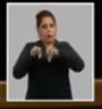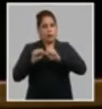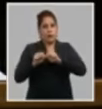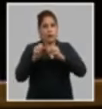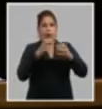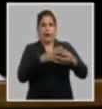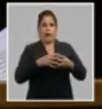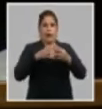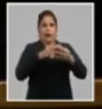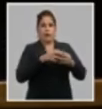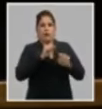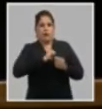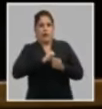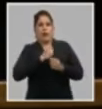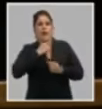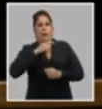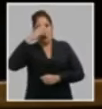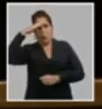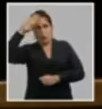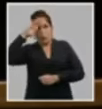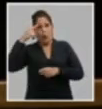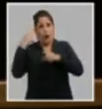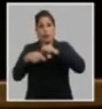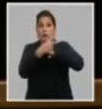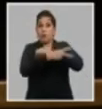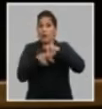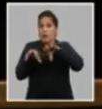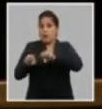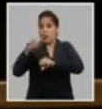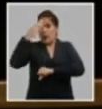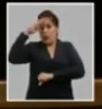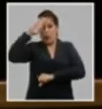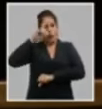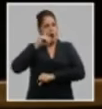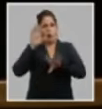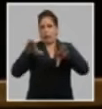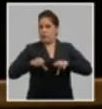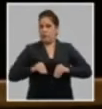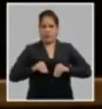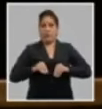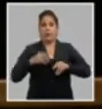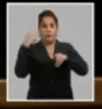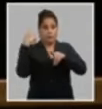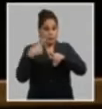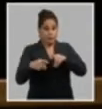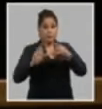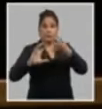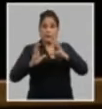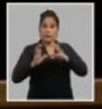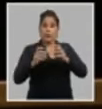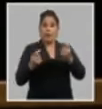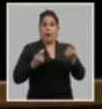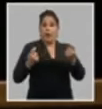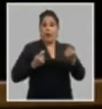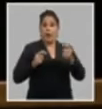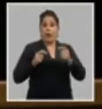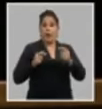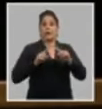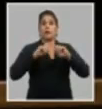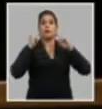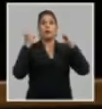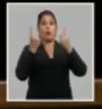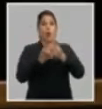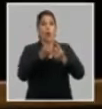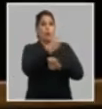amenaza o coerción. Se reconoce la plena vigencia de la concepción estratégica de la guerra de todo el pueblo